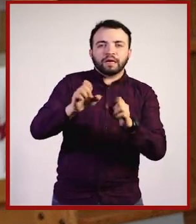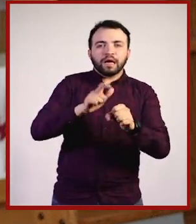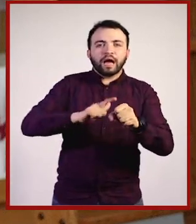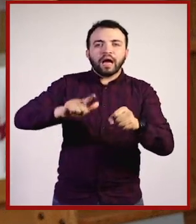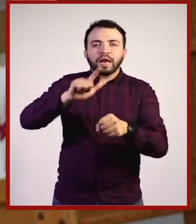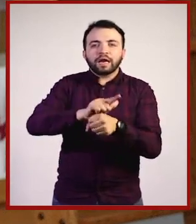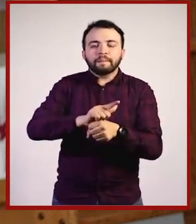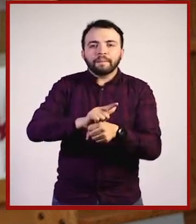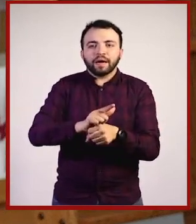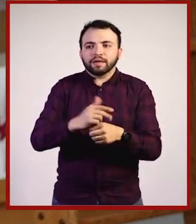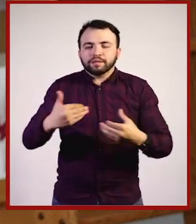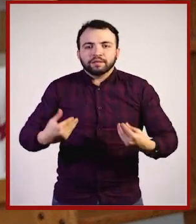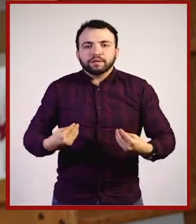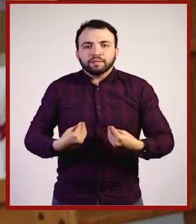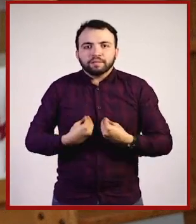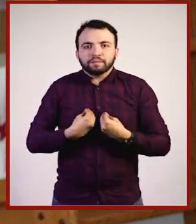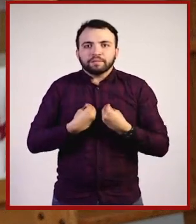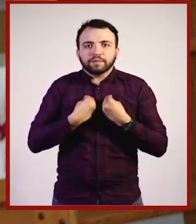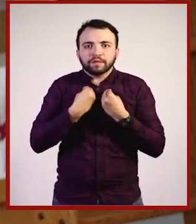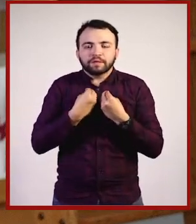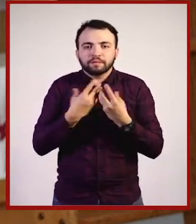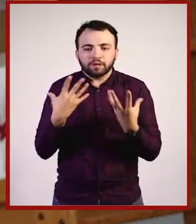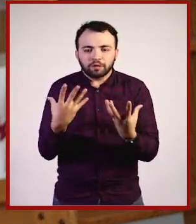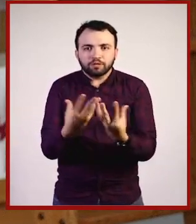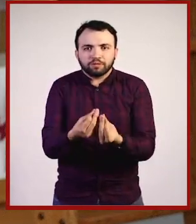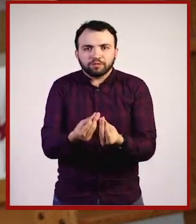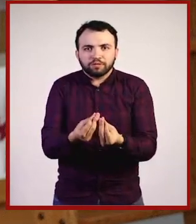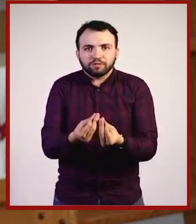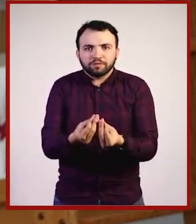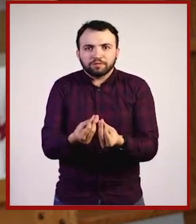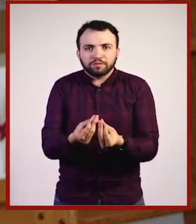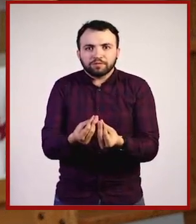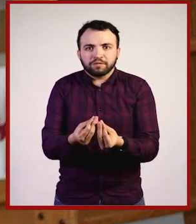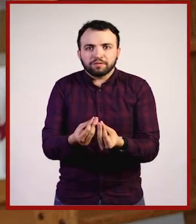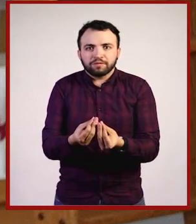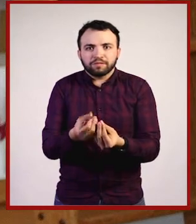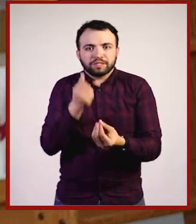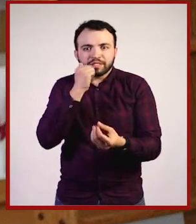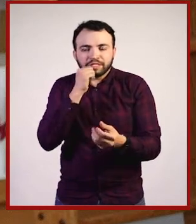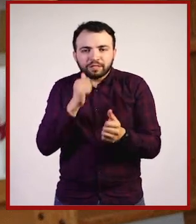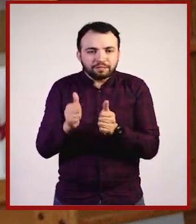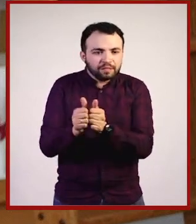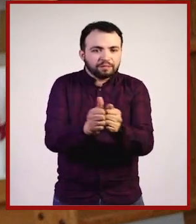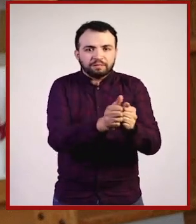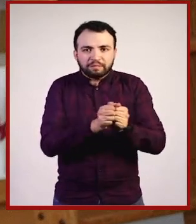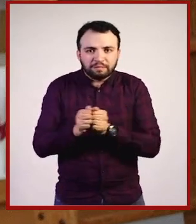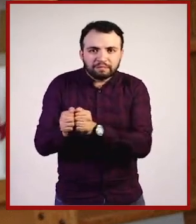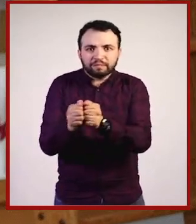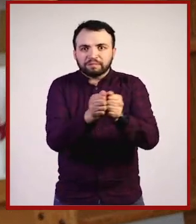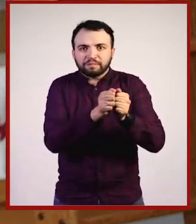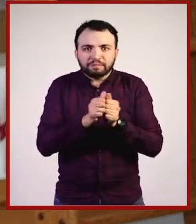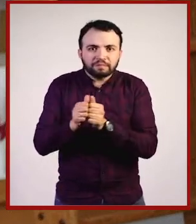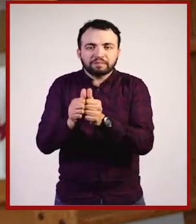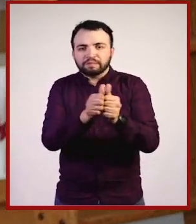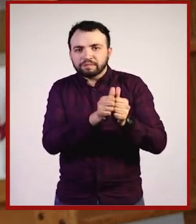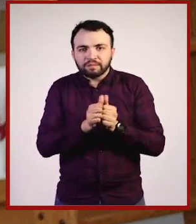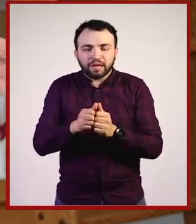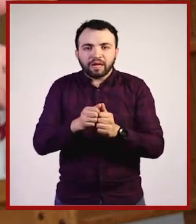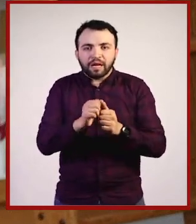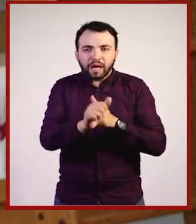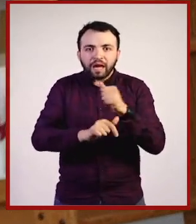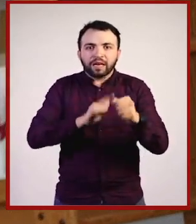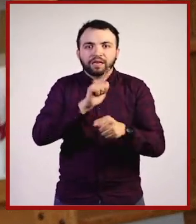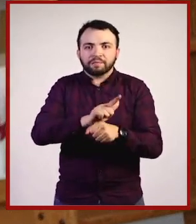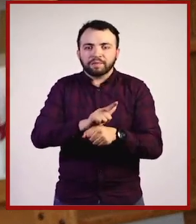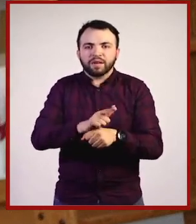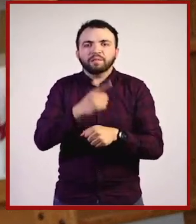viven juntos. Los antropoides de los que descendemos están juntos, están unidos para sobreponerse a